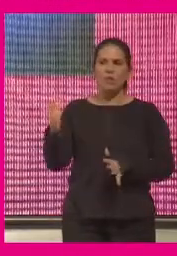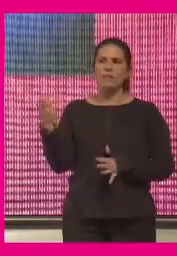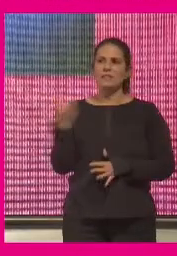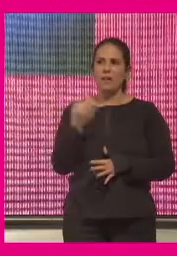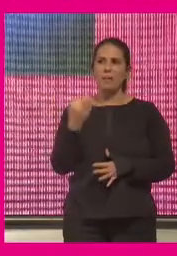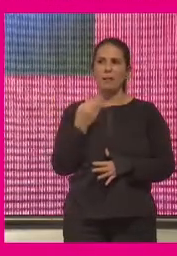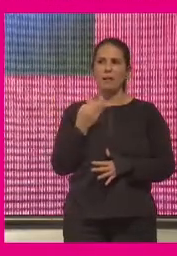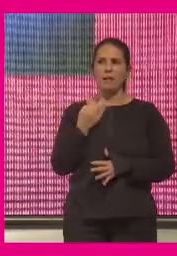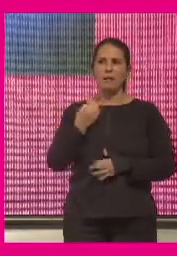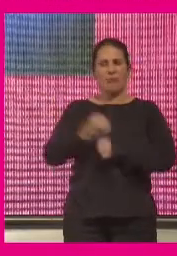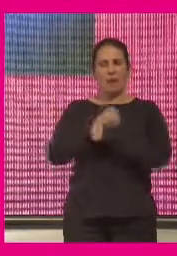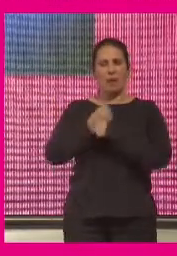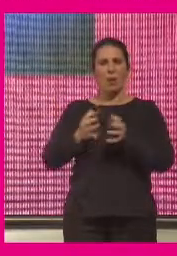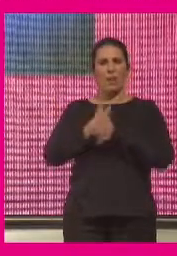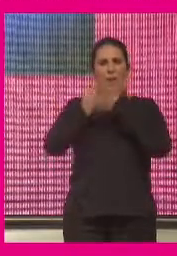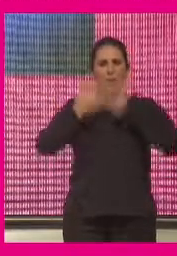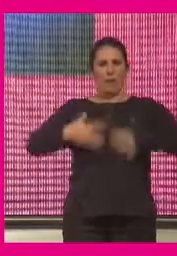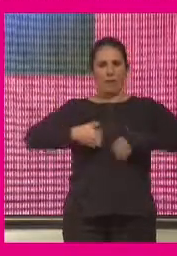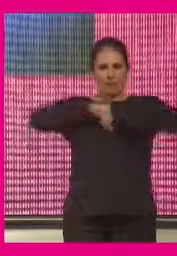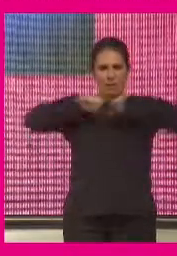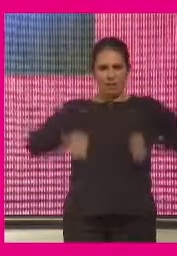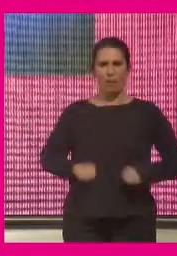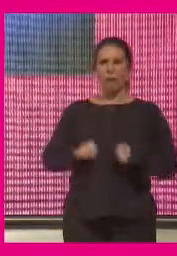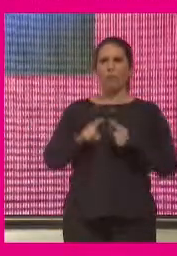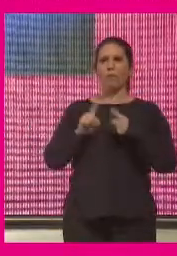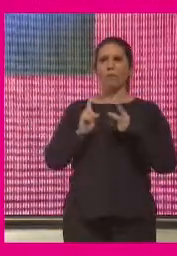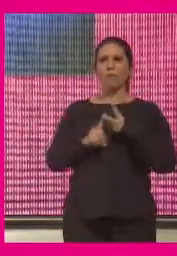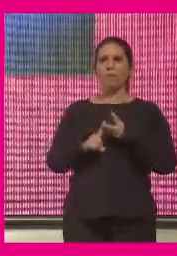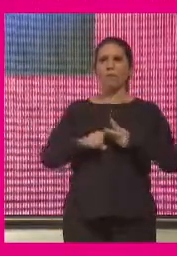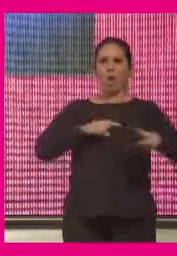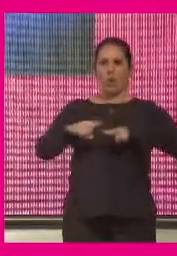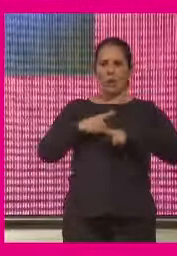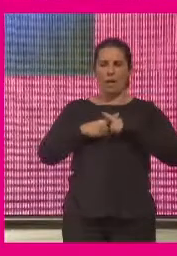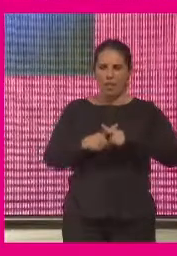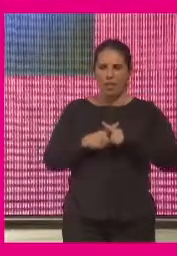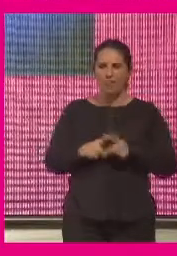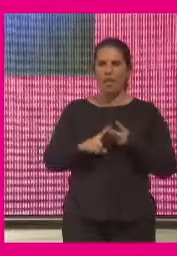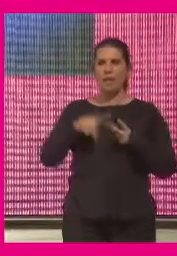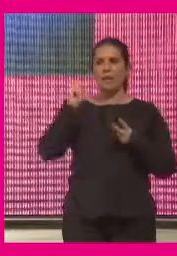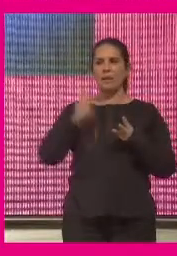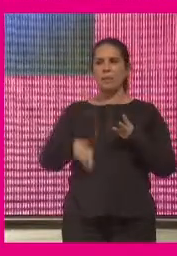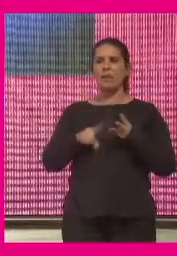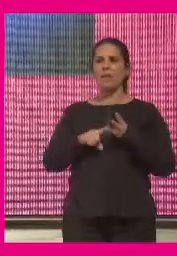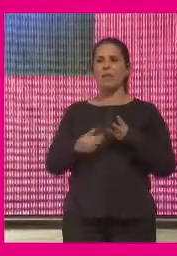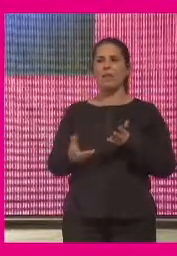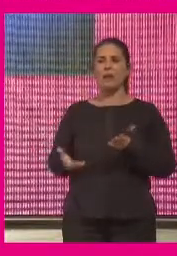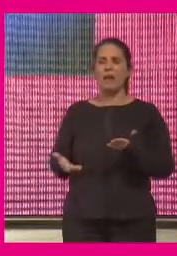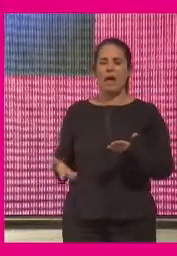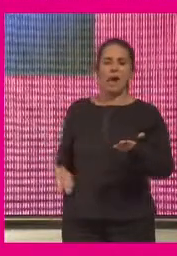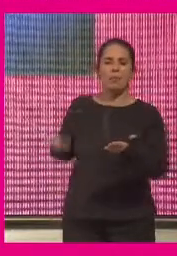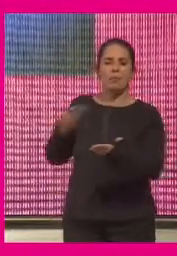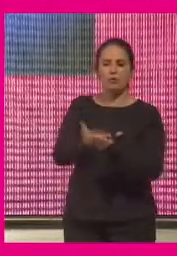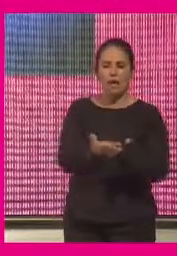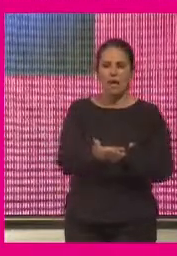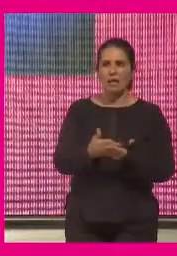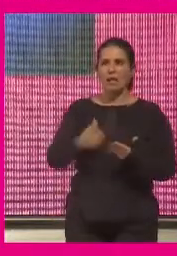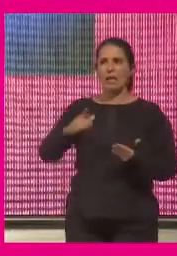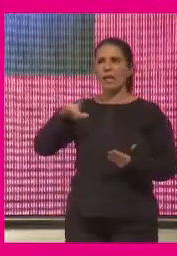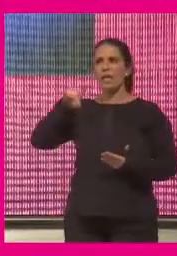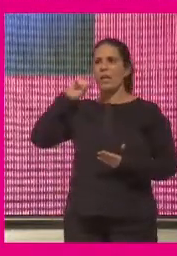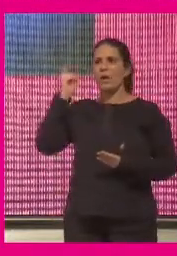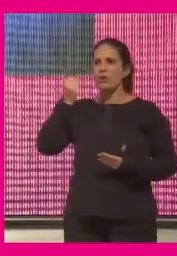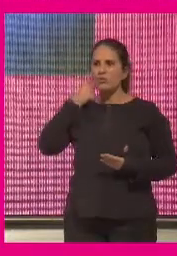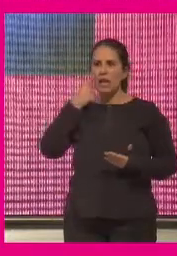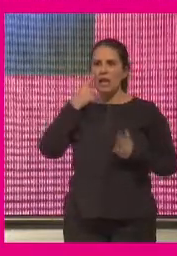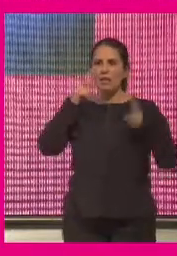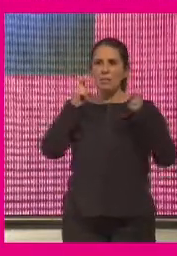labor de vertebración una gran labor de gobernanza y una gran labor de aportar y recordar a las